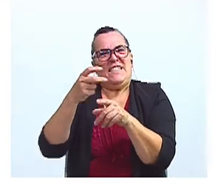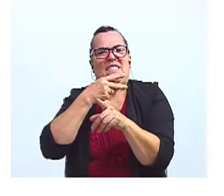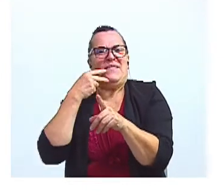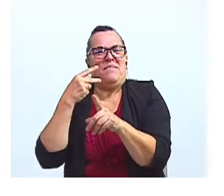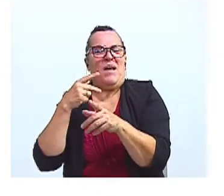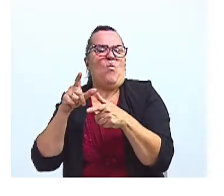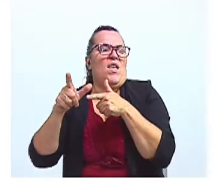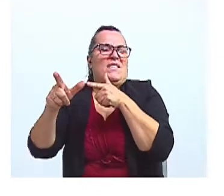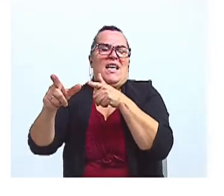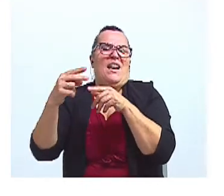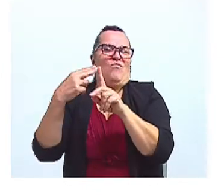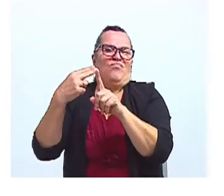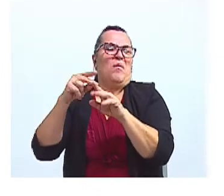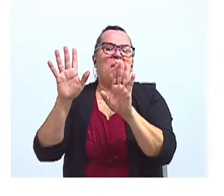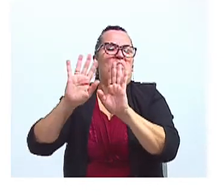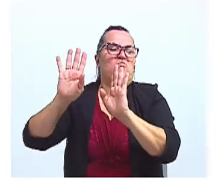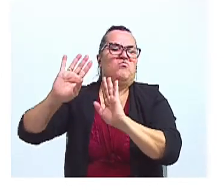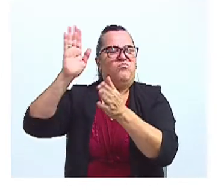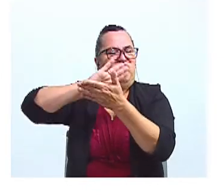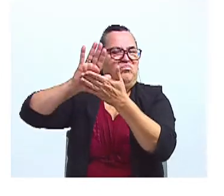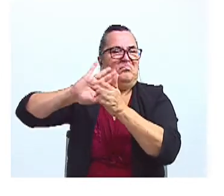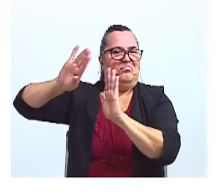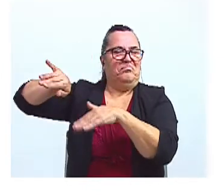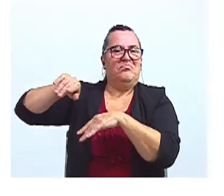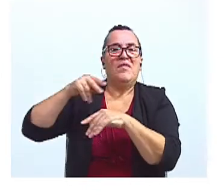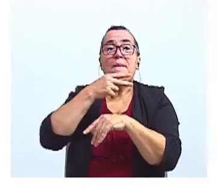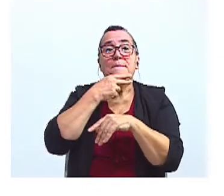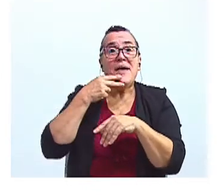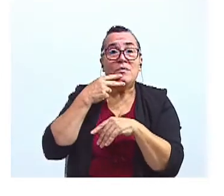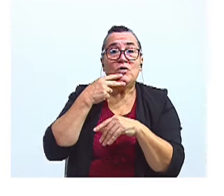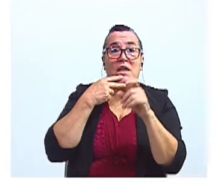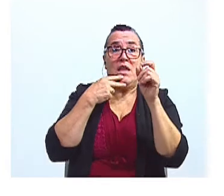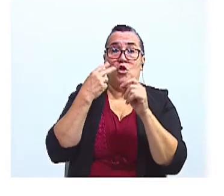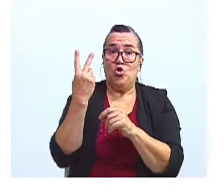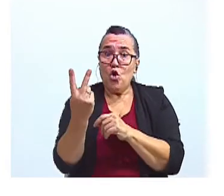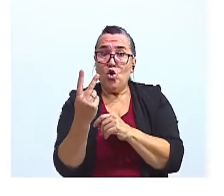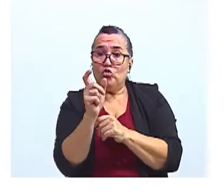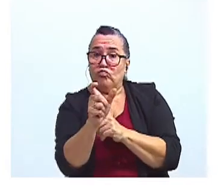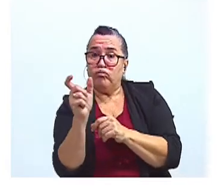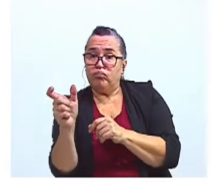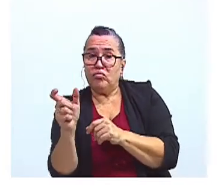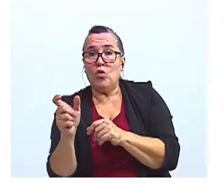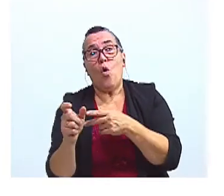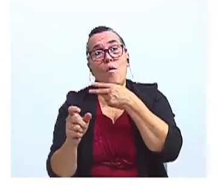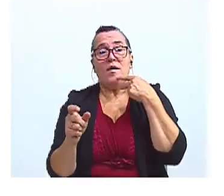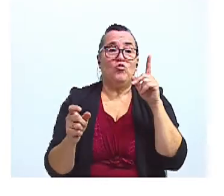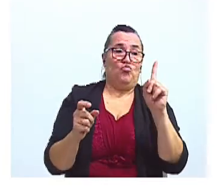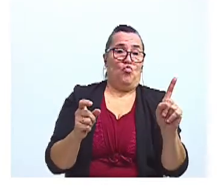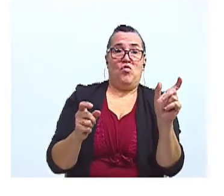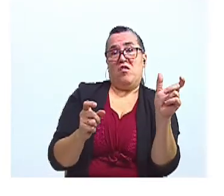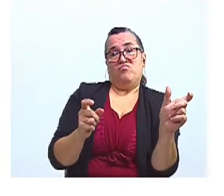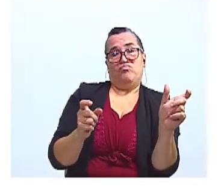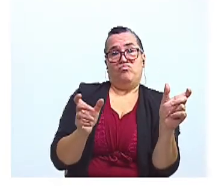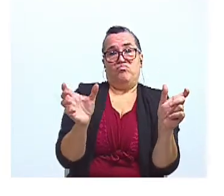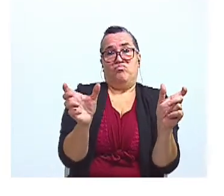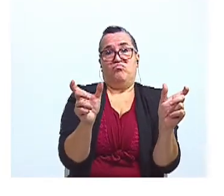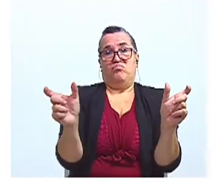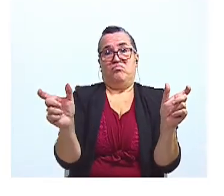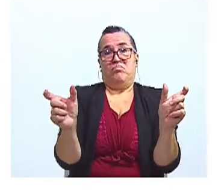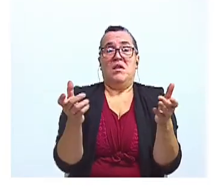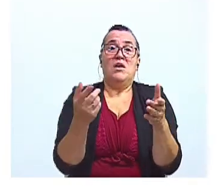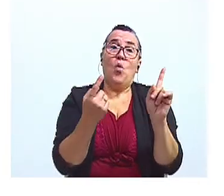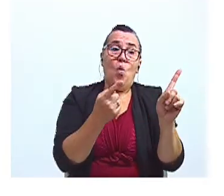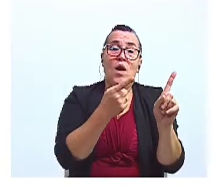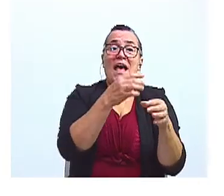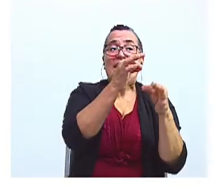perífasis verbal. Nada más vamos a decir que hay verbos que tienen dos palabras o más, o solamente una, y si solo tiene una,